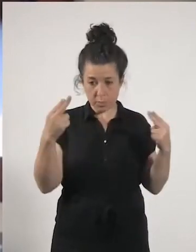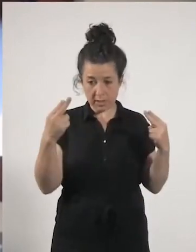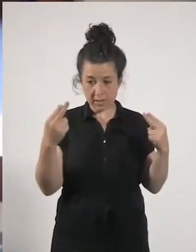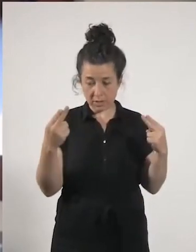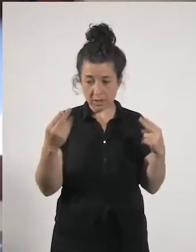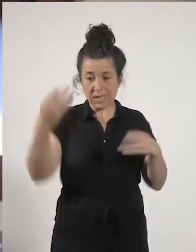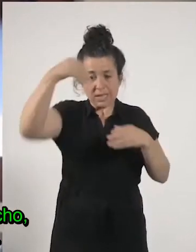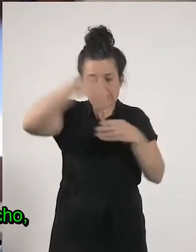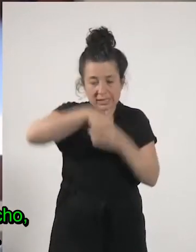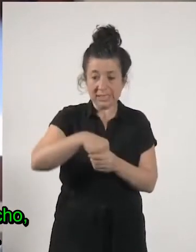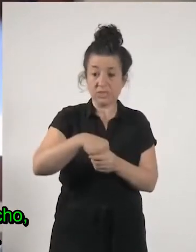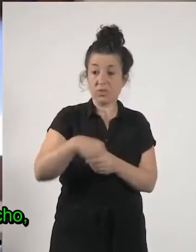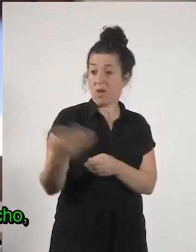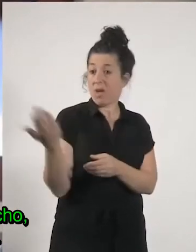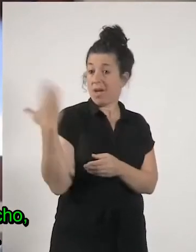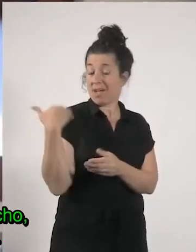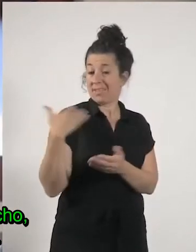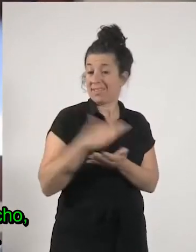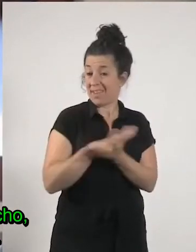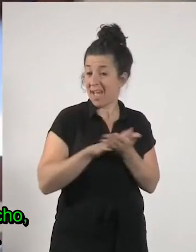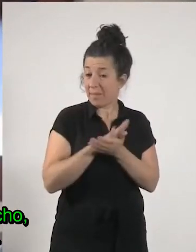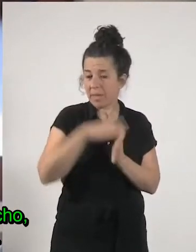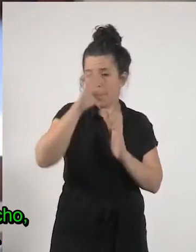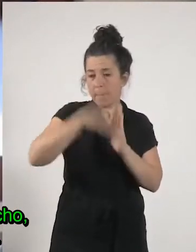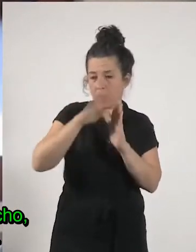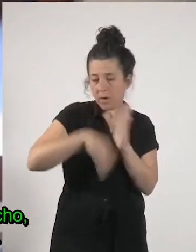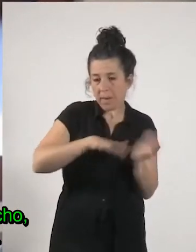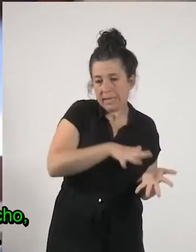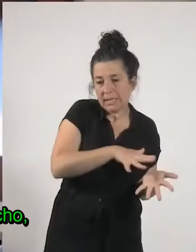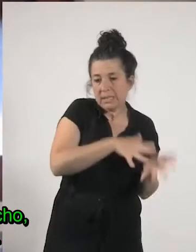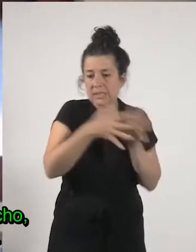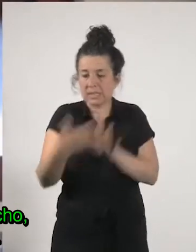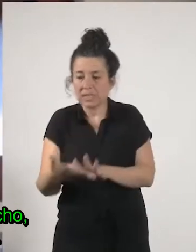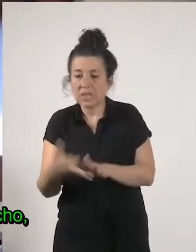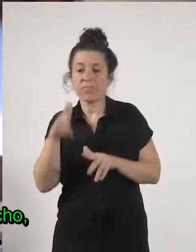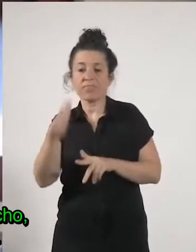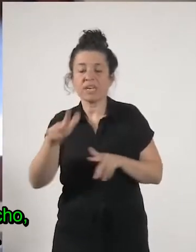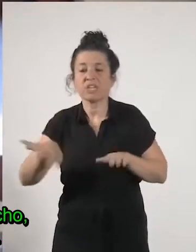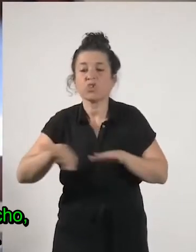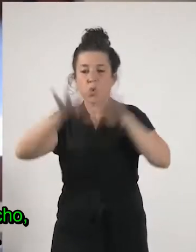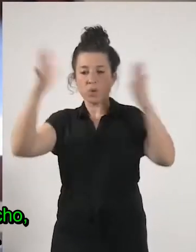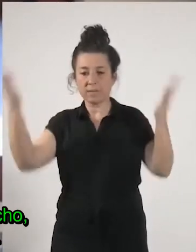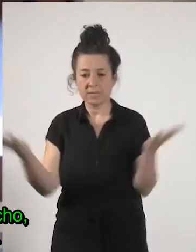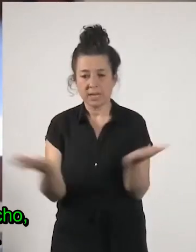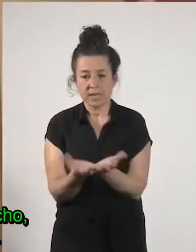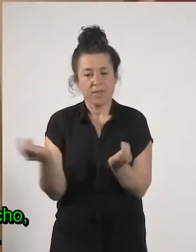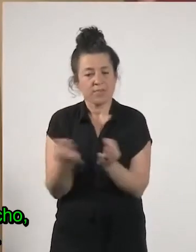de transición hacia una universalización del derecho que tiene que estar definido